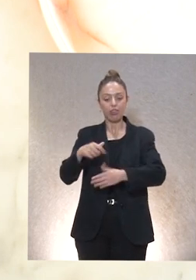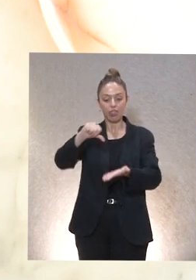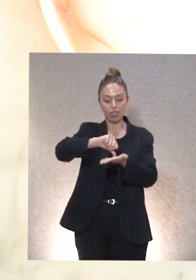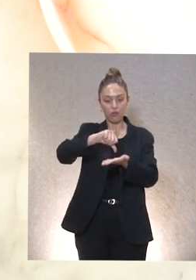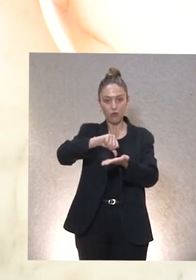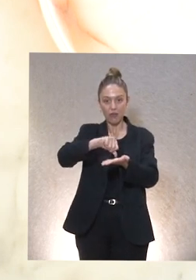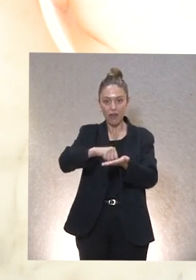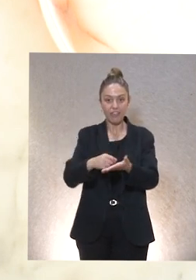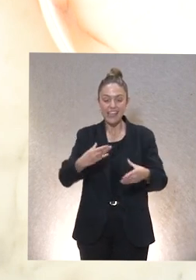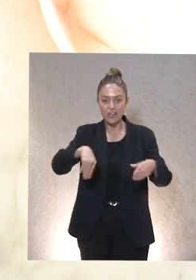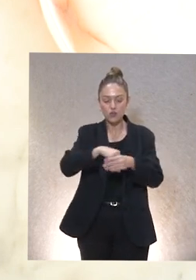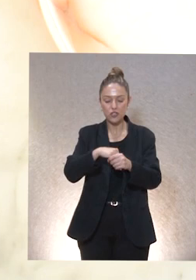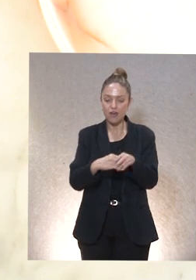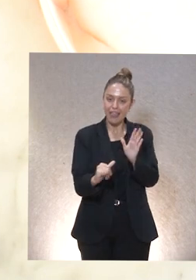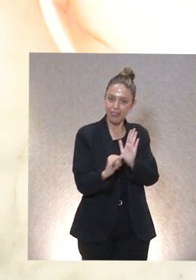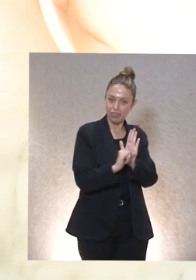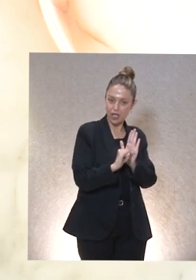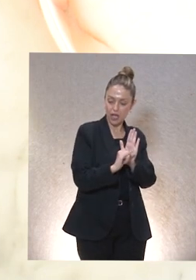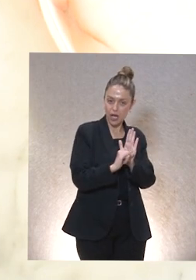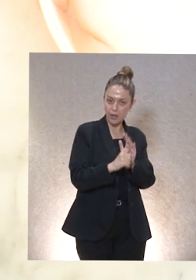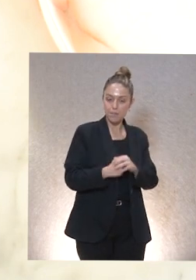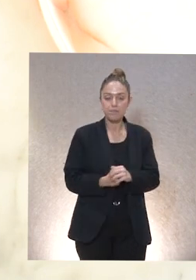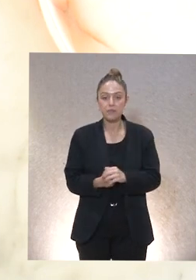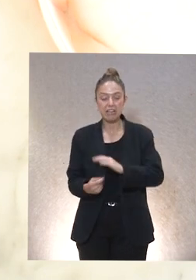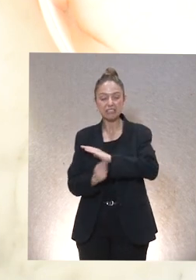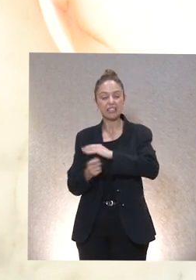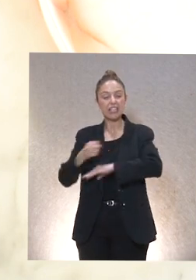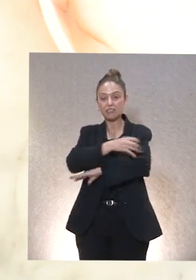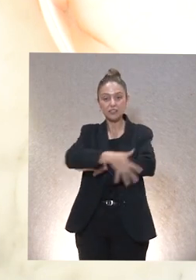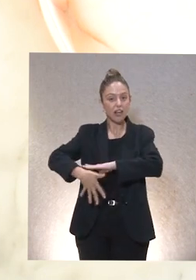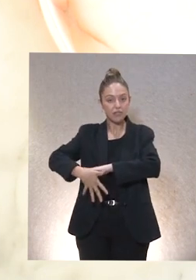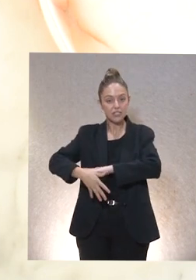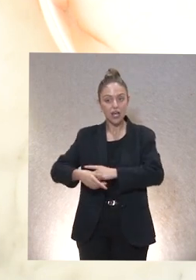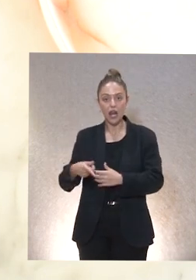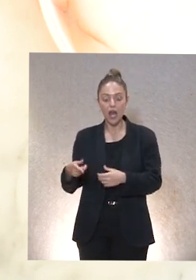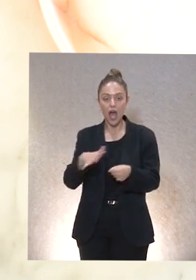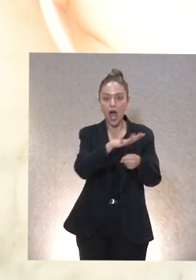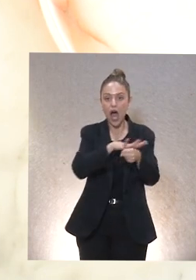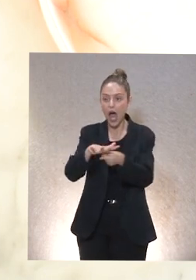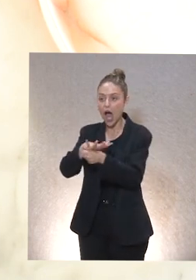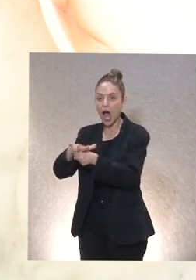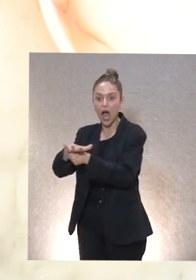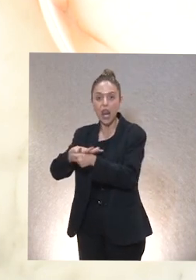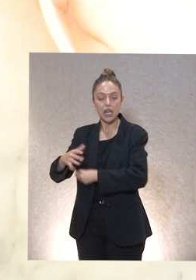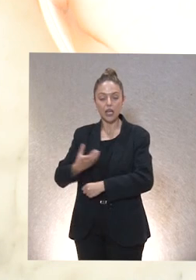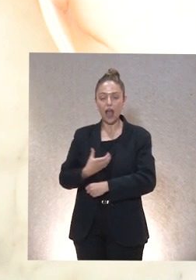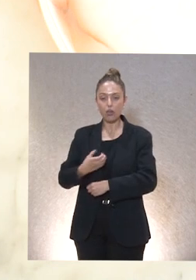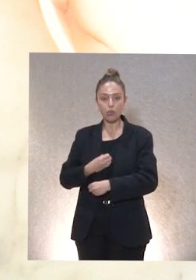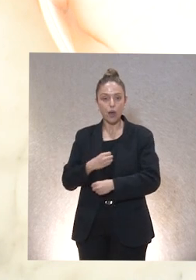cercana una estrategia transversal que afecta a todas las áreas del ayuntamiento